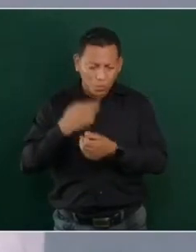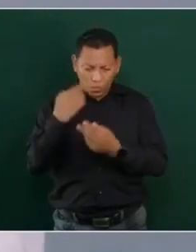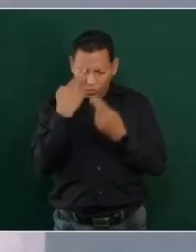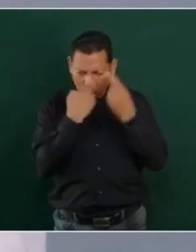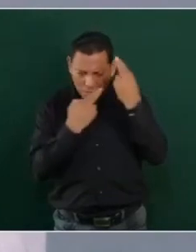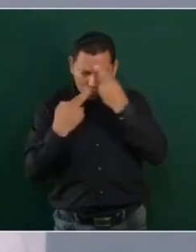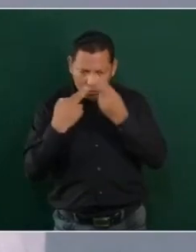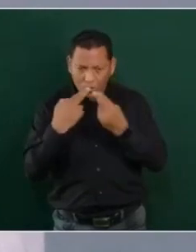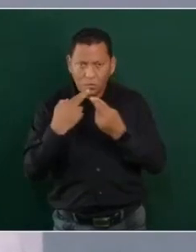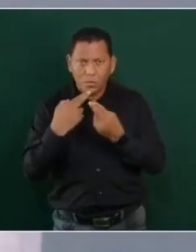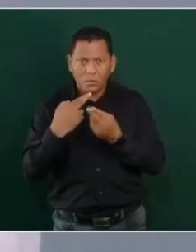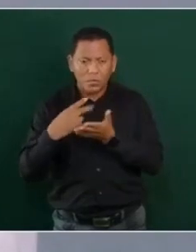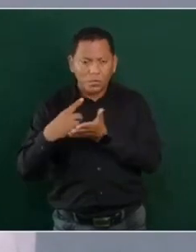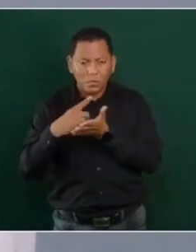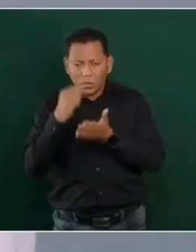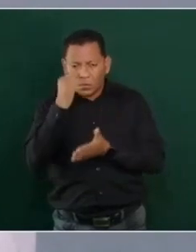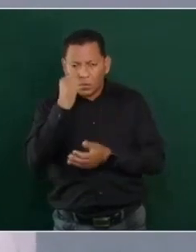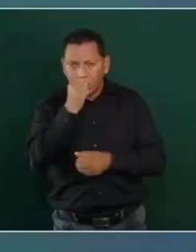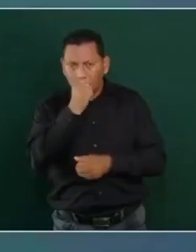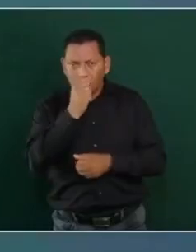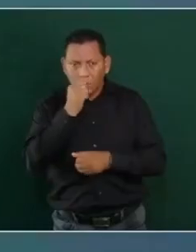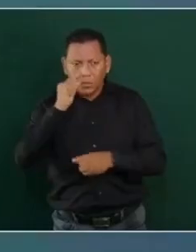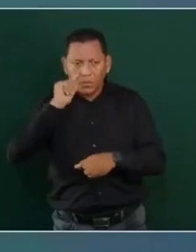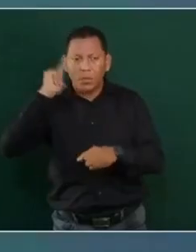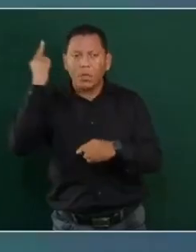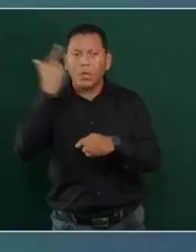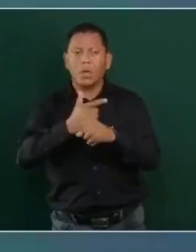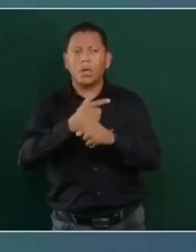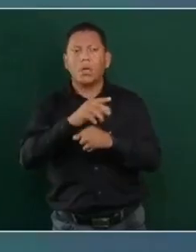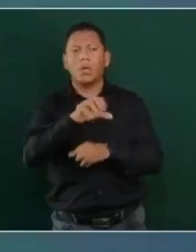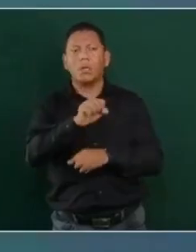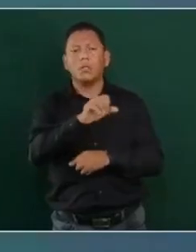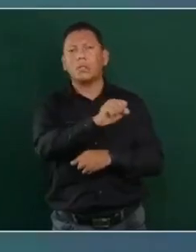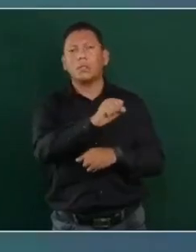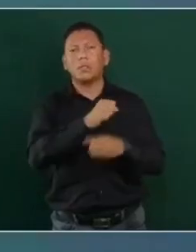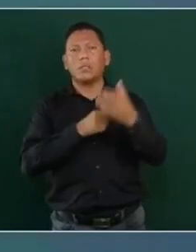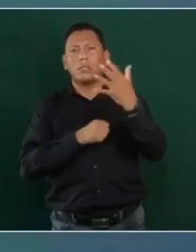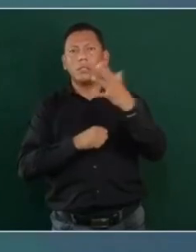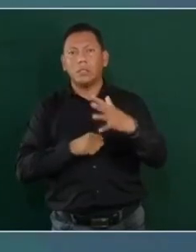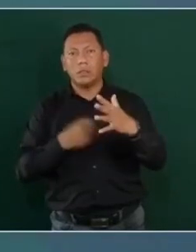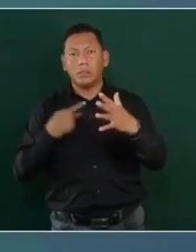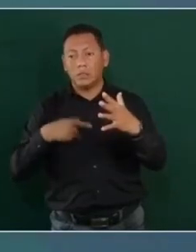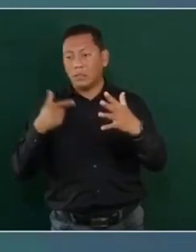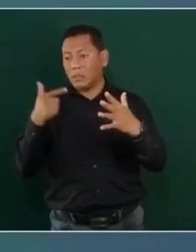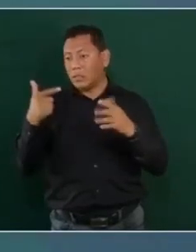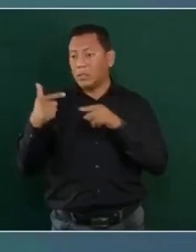aparecen como consumidores,